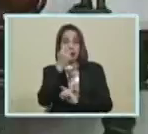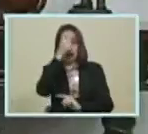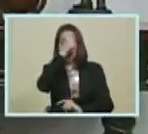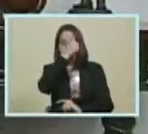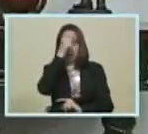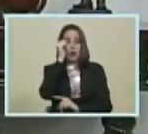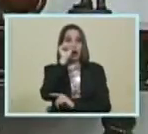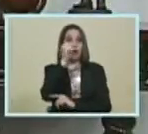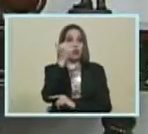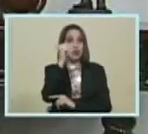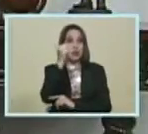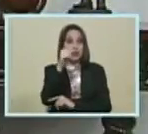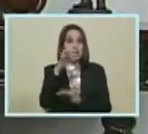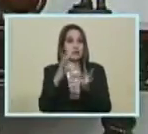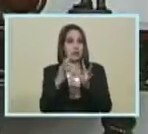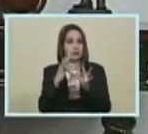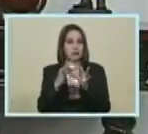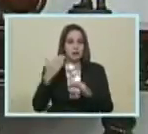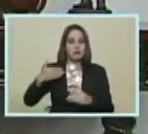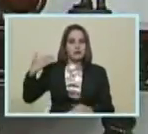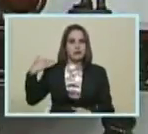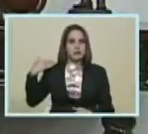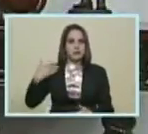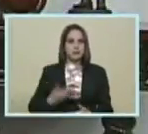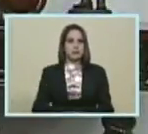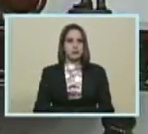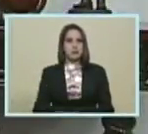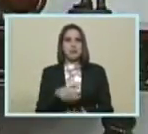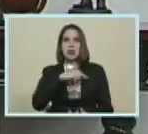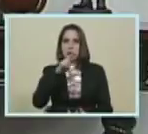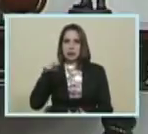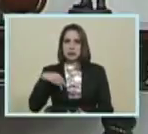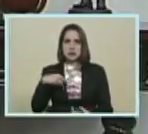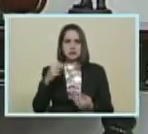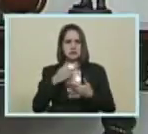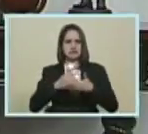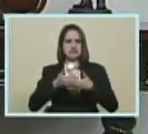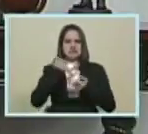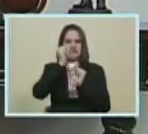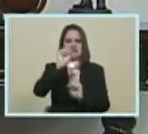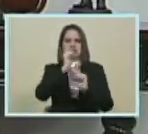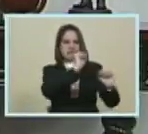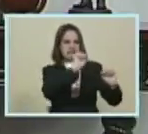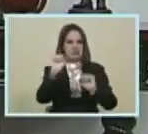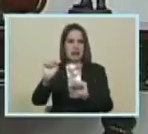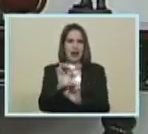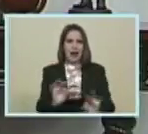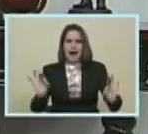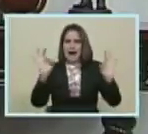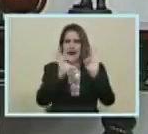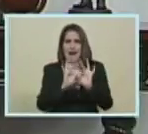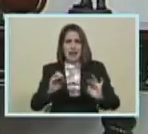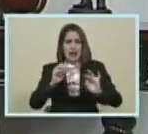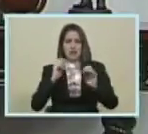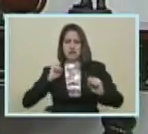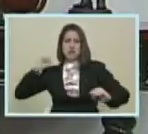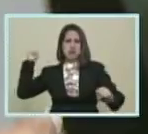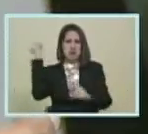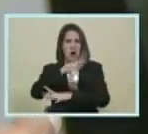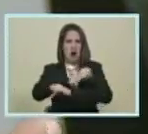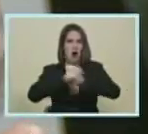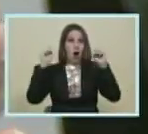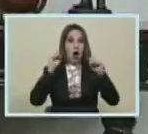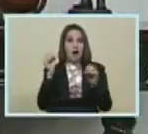...el domingo 10 de septiembre... ...y nosotros no pusimos barricadas... ...no lanzamos molotov...